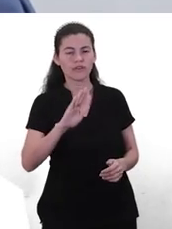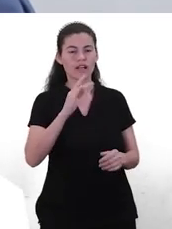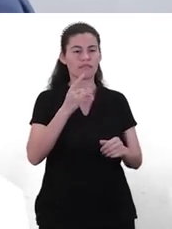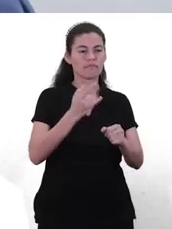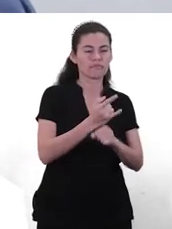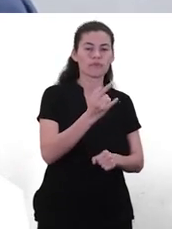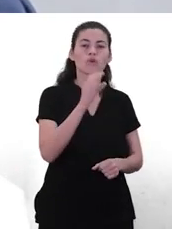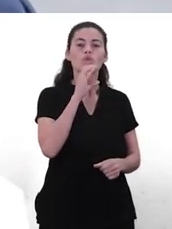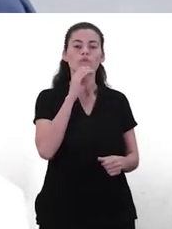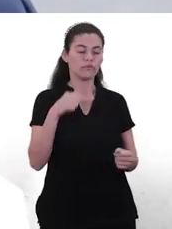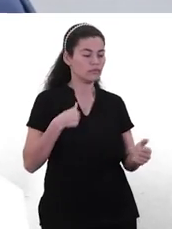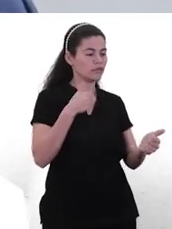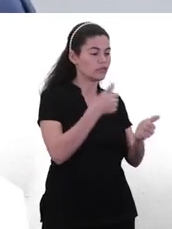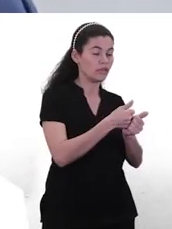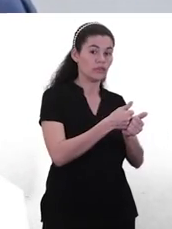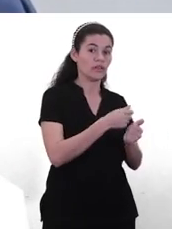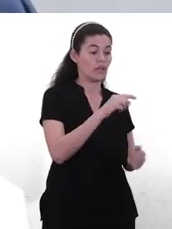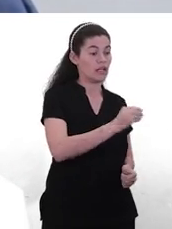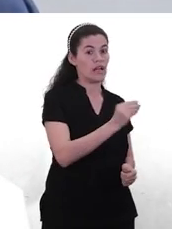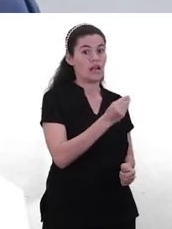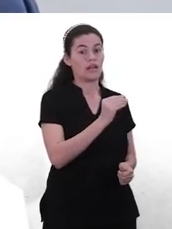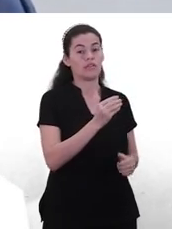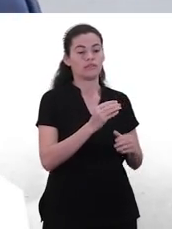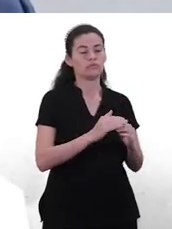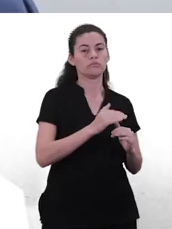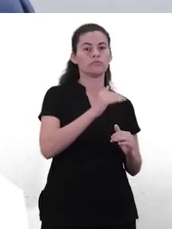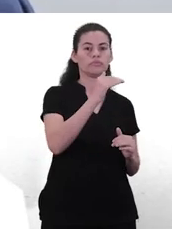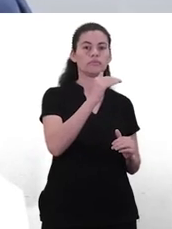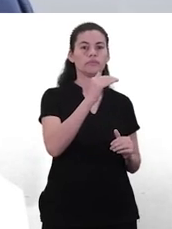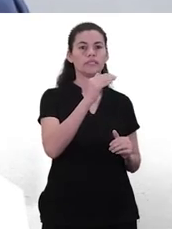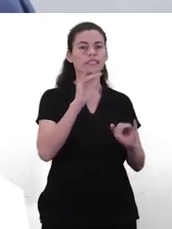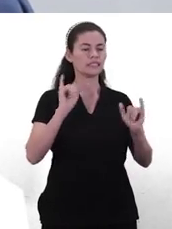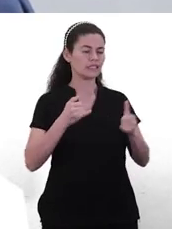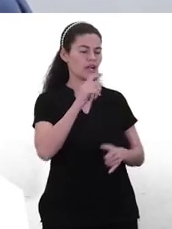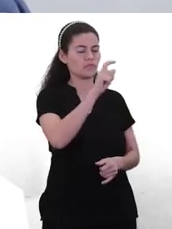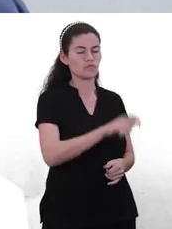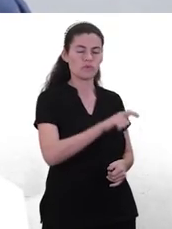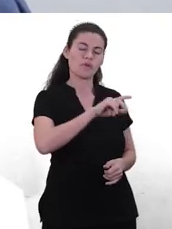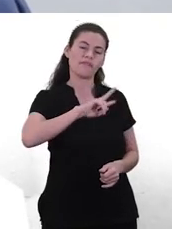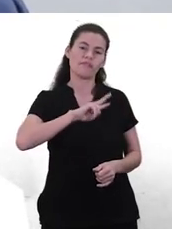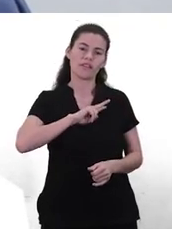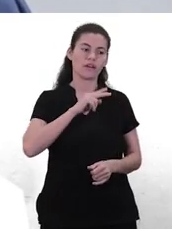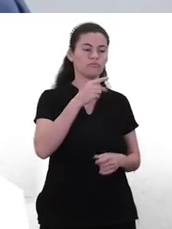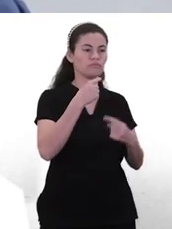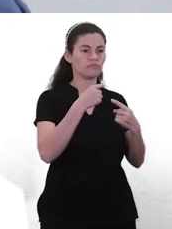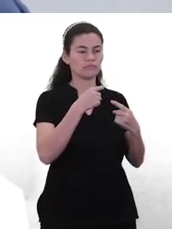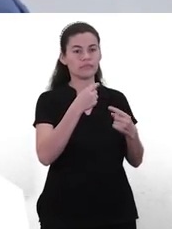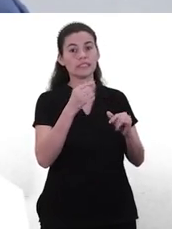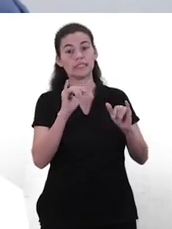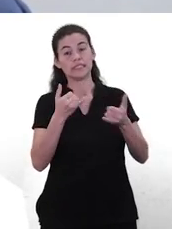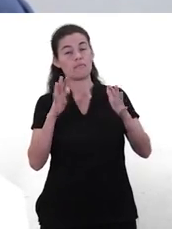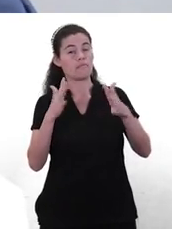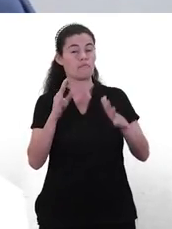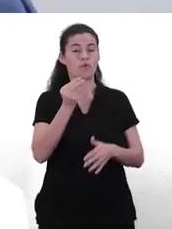hacen para monitorear a aquel chico que ya dejó las rueditas, ya maneja su propia rutina diaria, de alguna forma está entrando a mejor en la